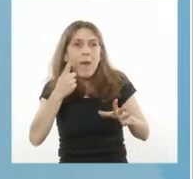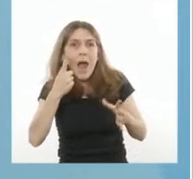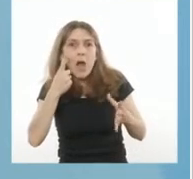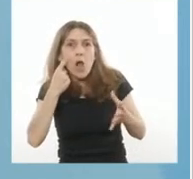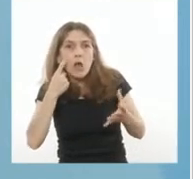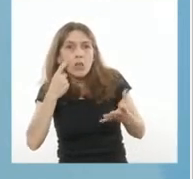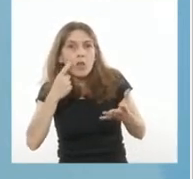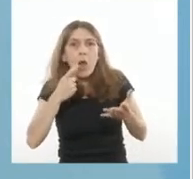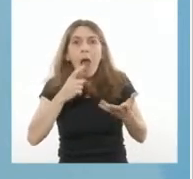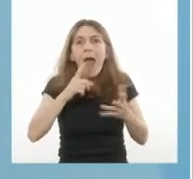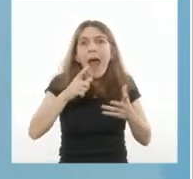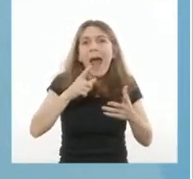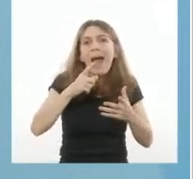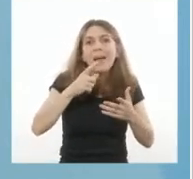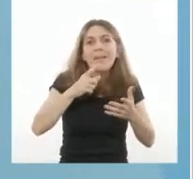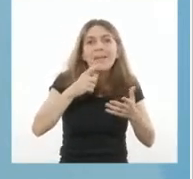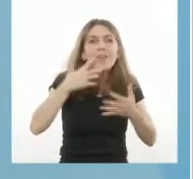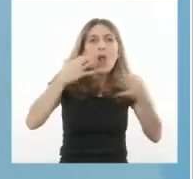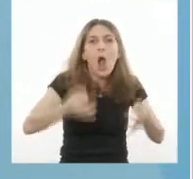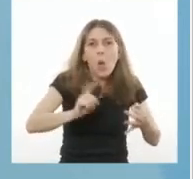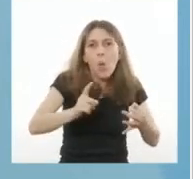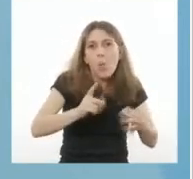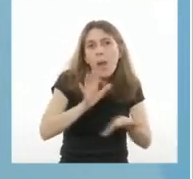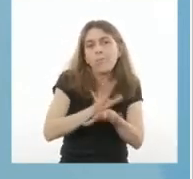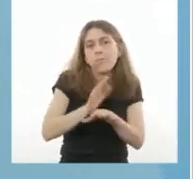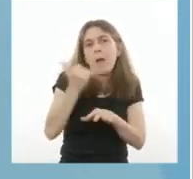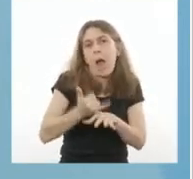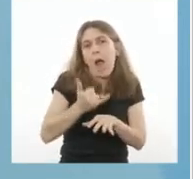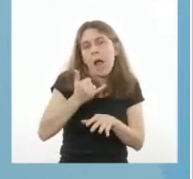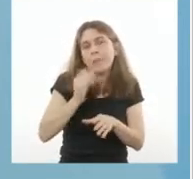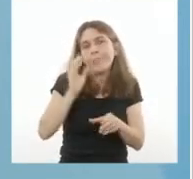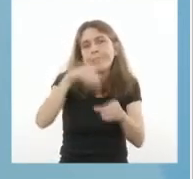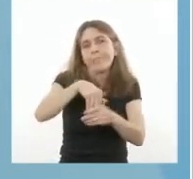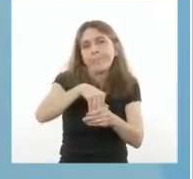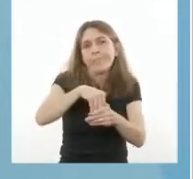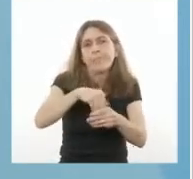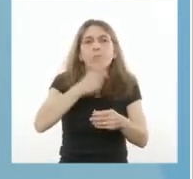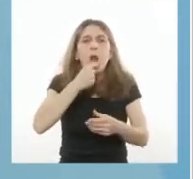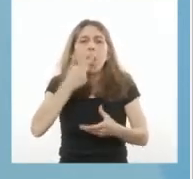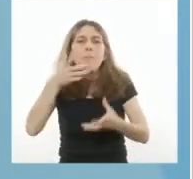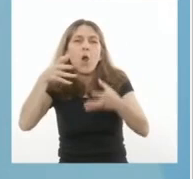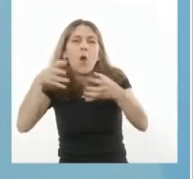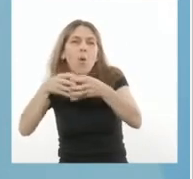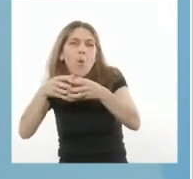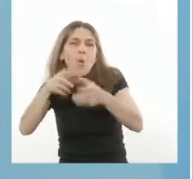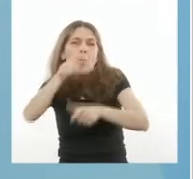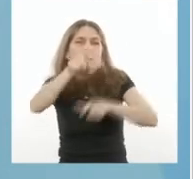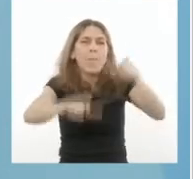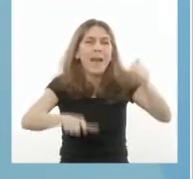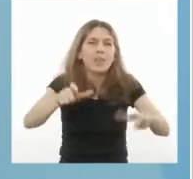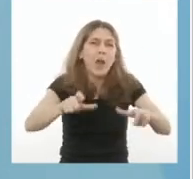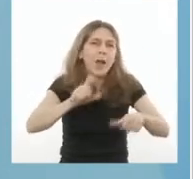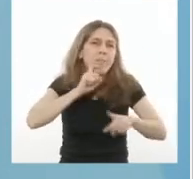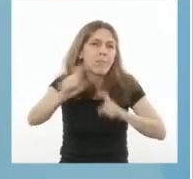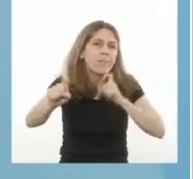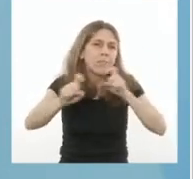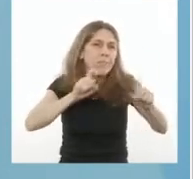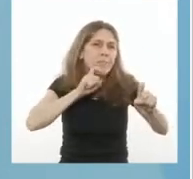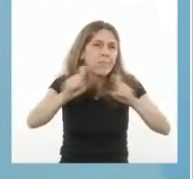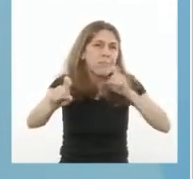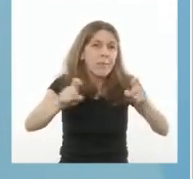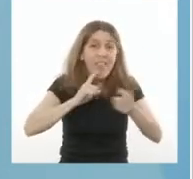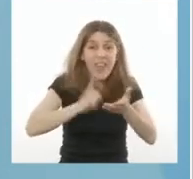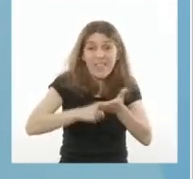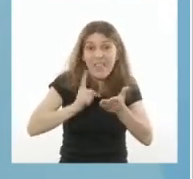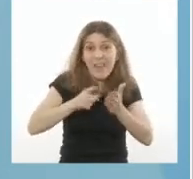producirán situaciones de injusticia. Allí donde haya un grupo o pequeñas minorías que incumplen las medidas